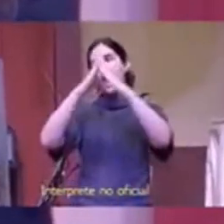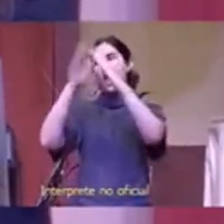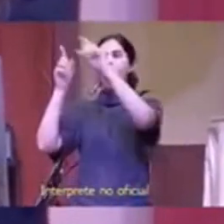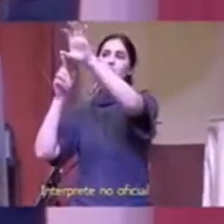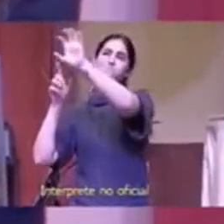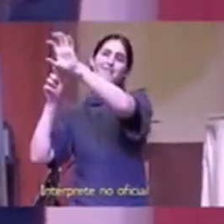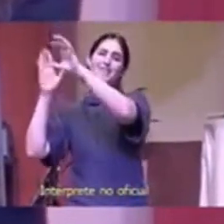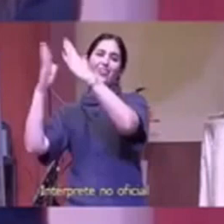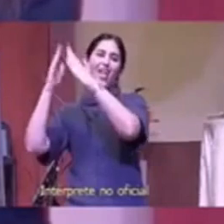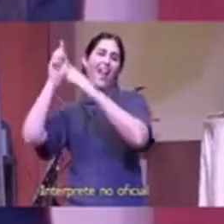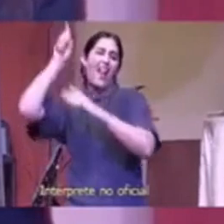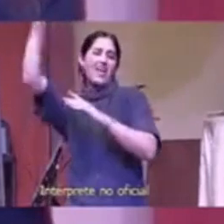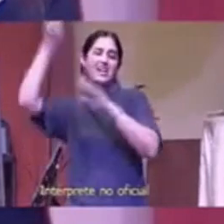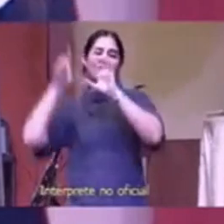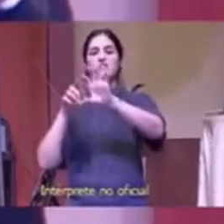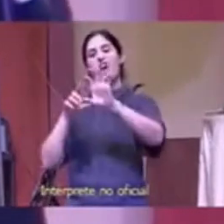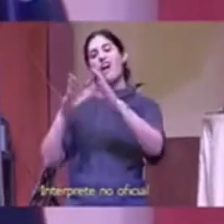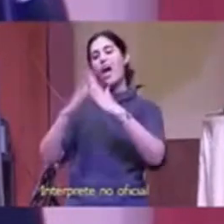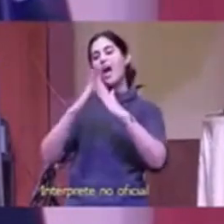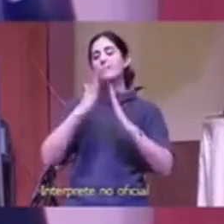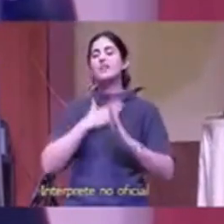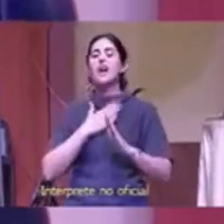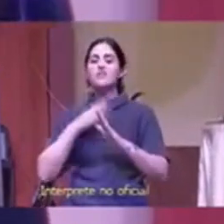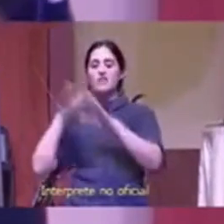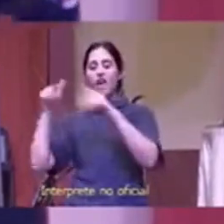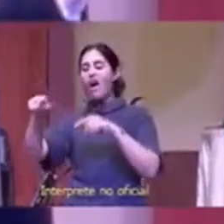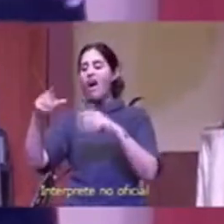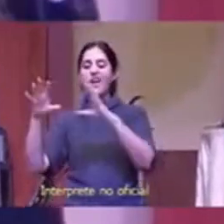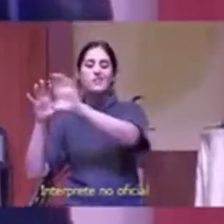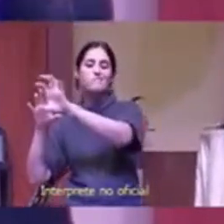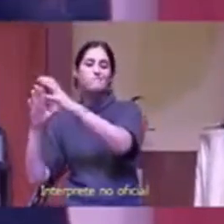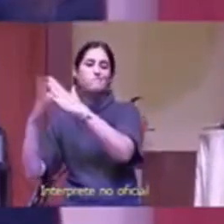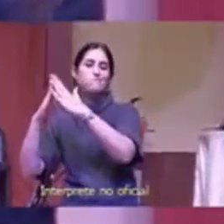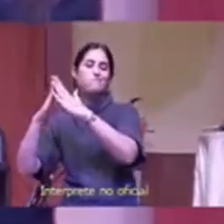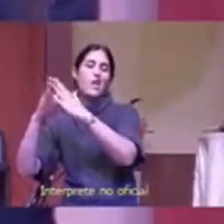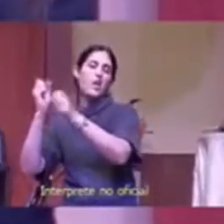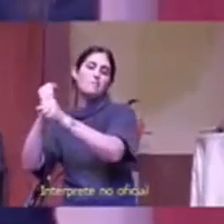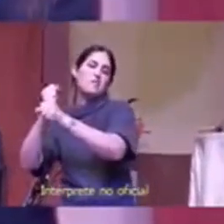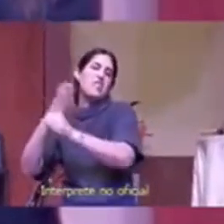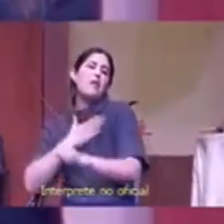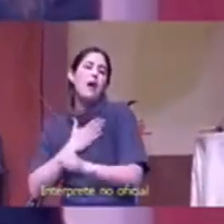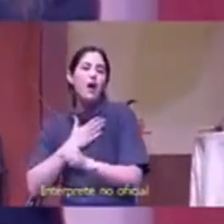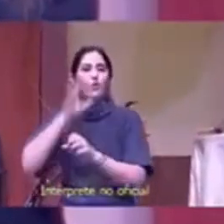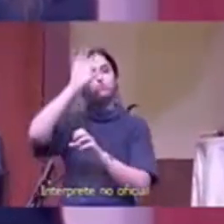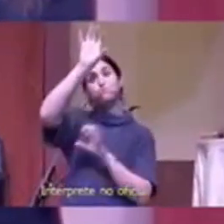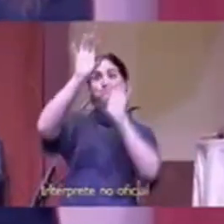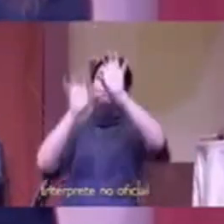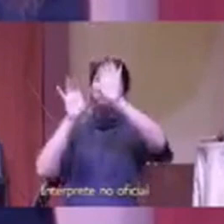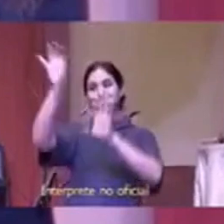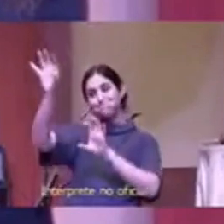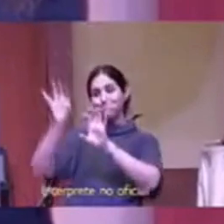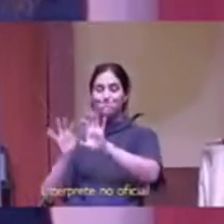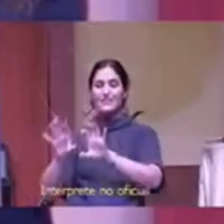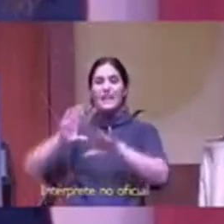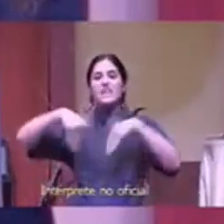veces pienso que un silo es más importante que otro pero antes